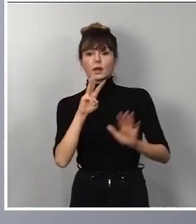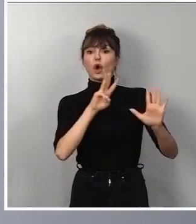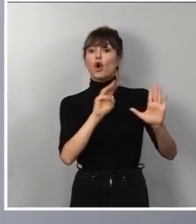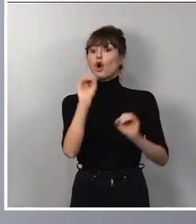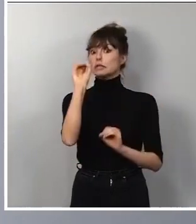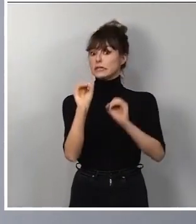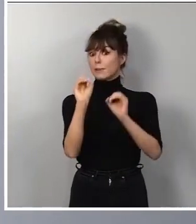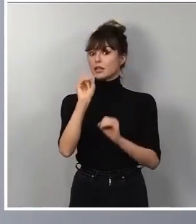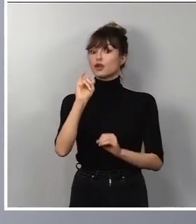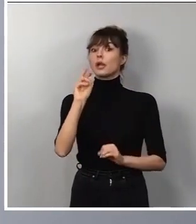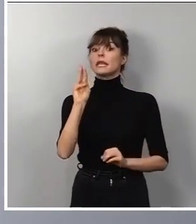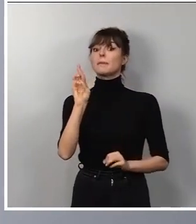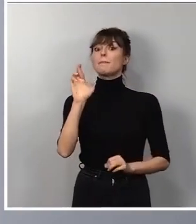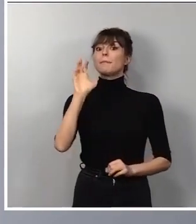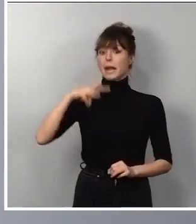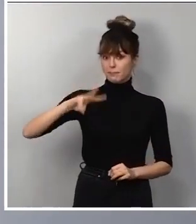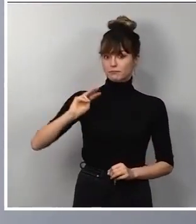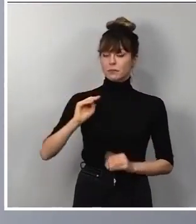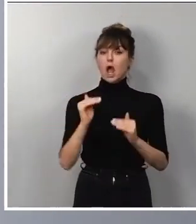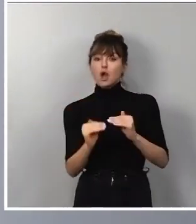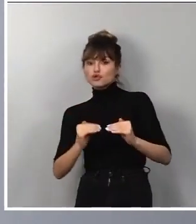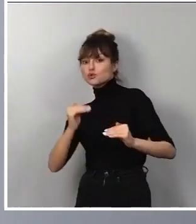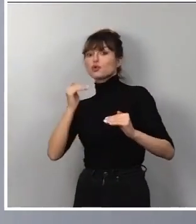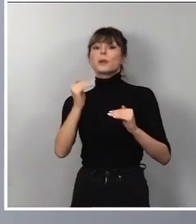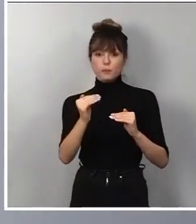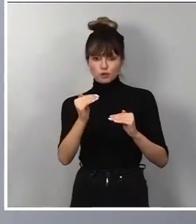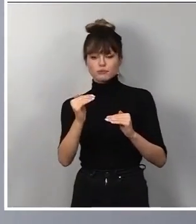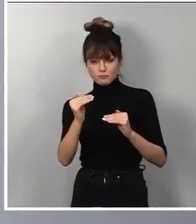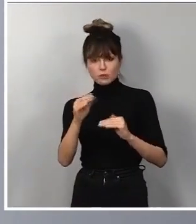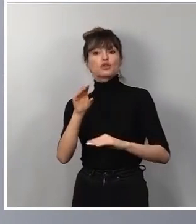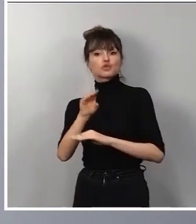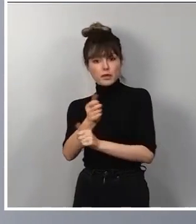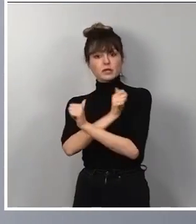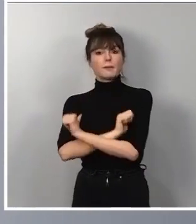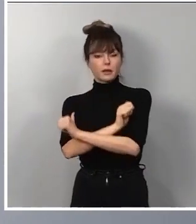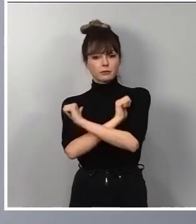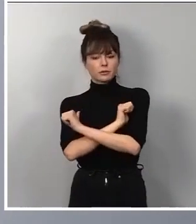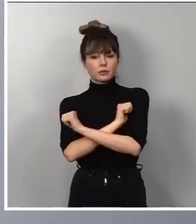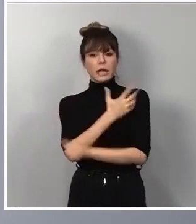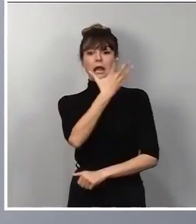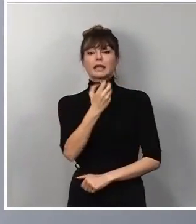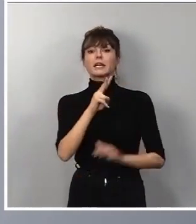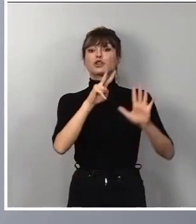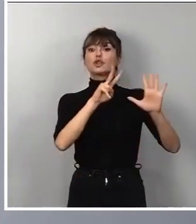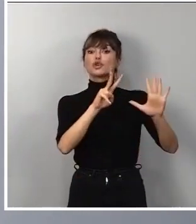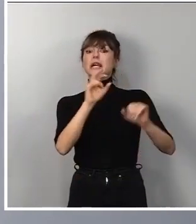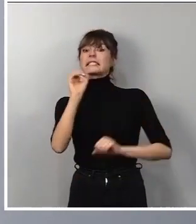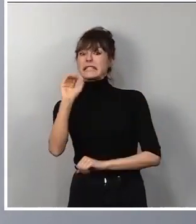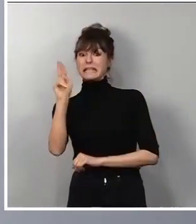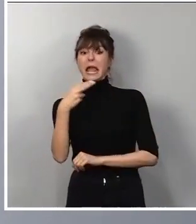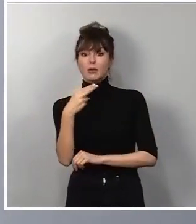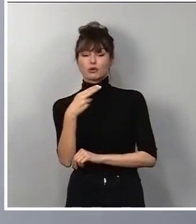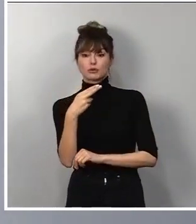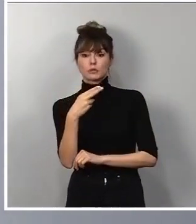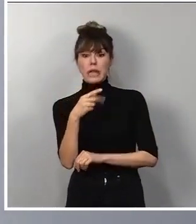% del IPREM. Pues bien, subimos la cuantía del subsidio por desempleo a 570 euros durante los